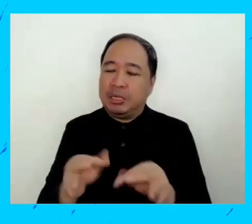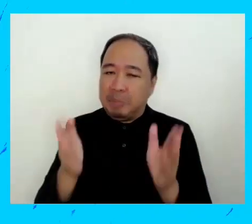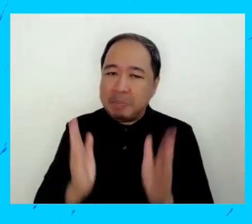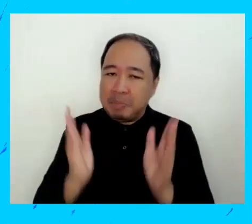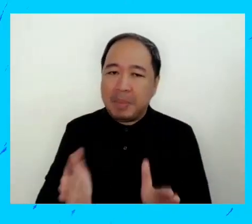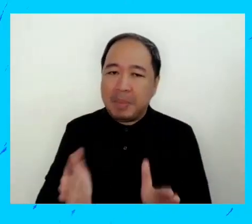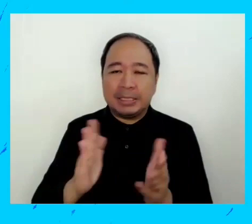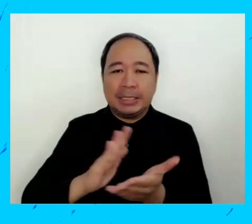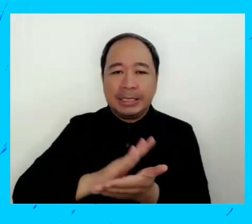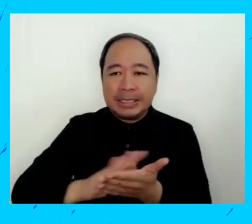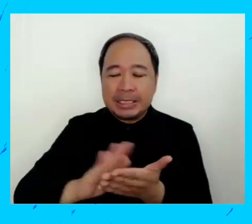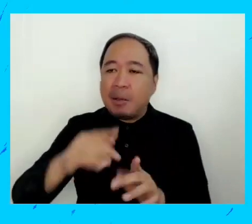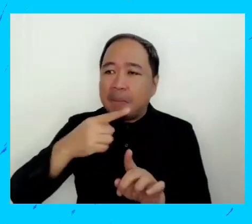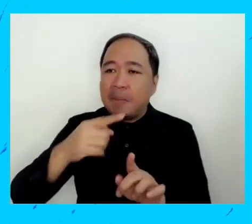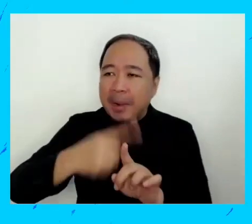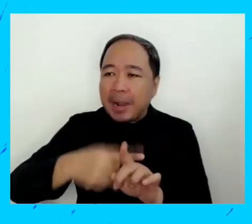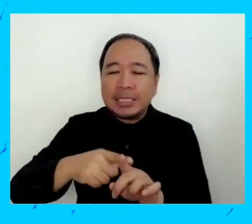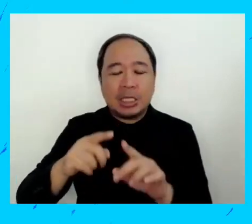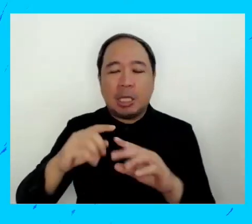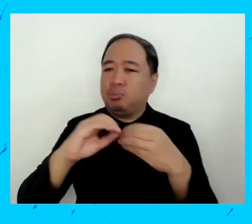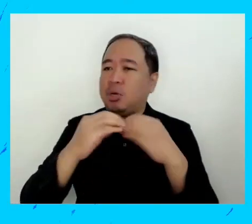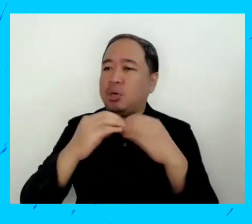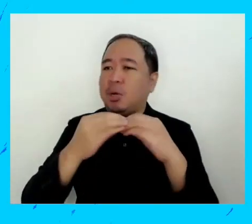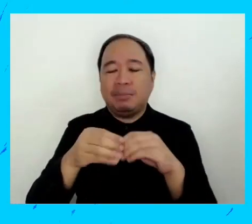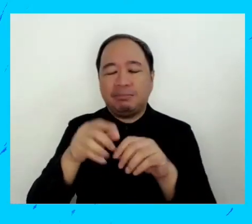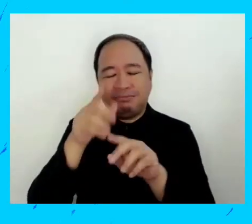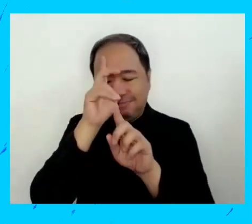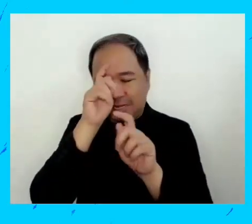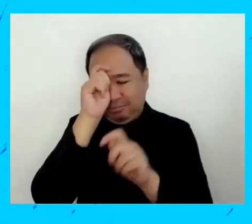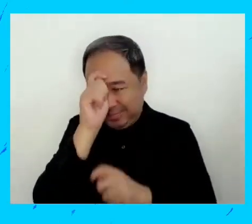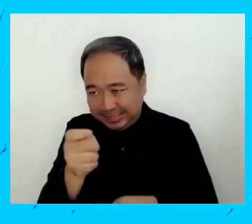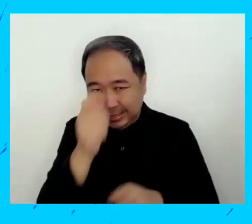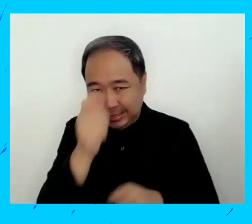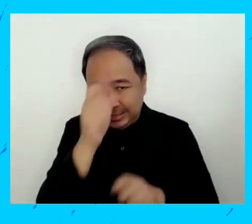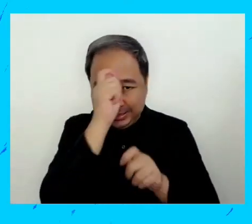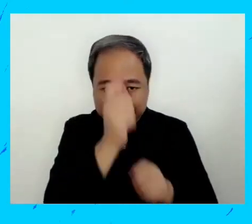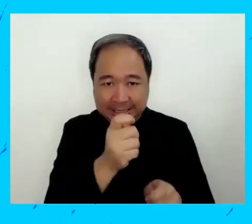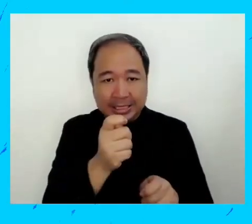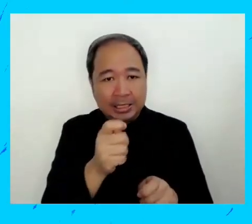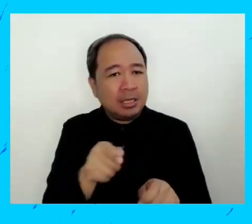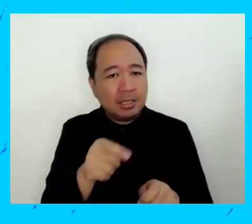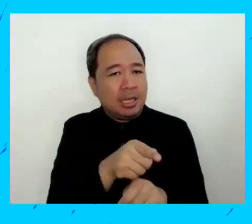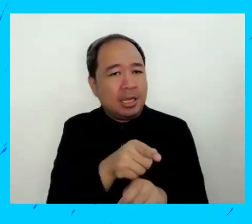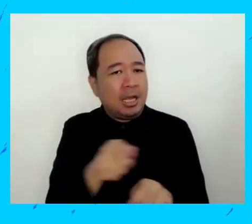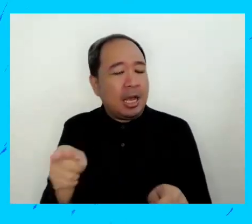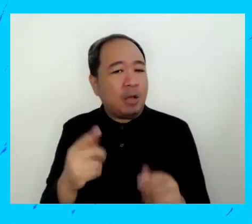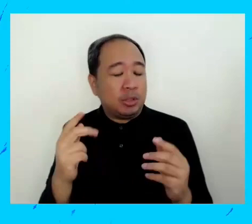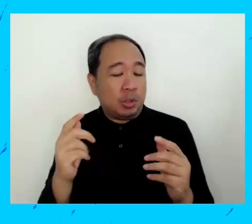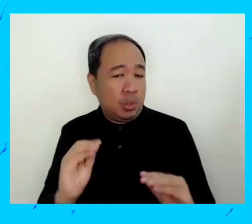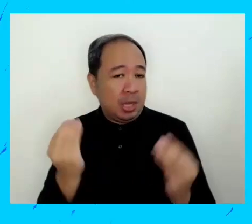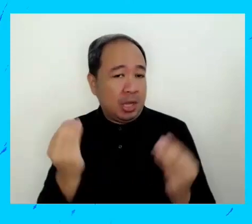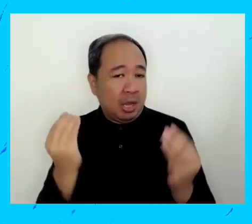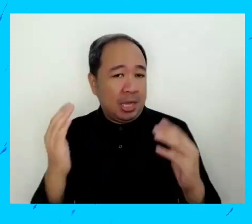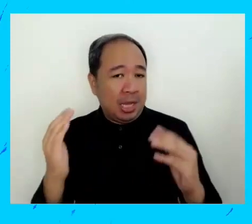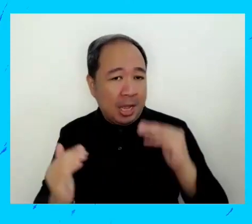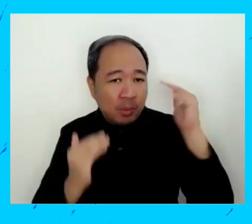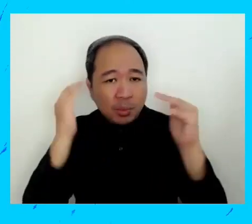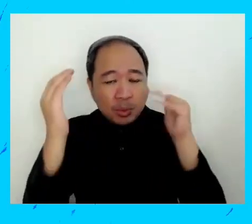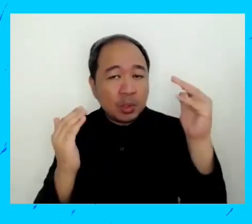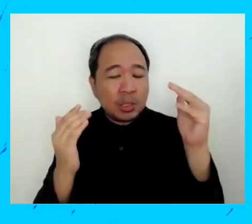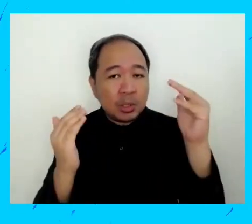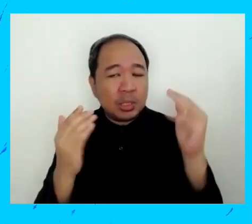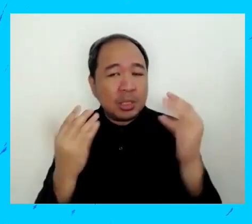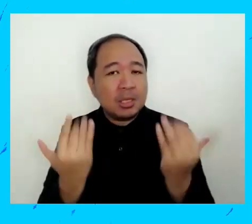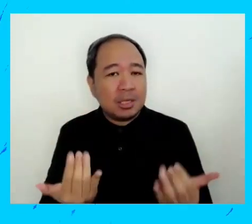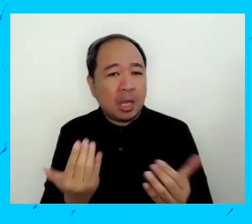tienen que ver higienes no solamente son necesarias, pero también es una cuestión de dignidad. Entonces, todos los adresores que